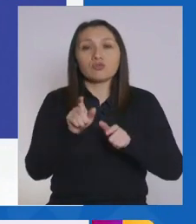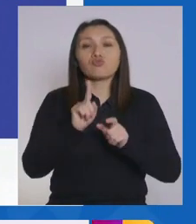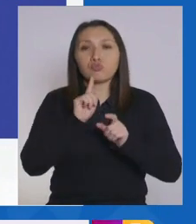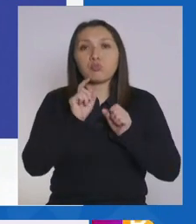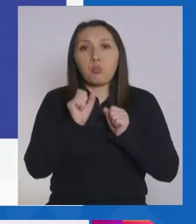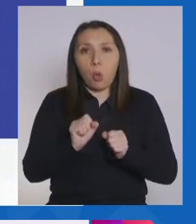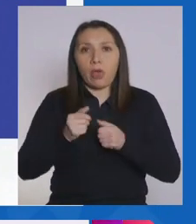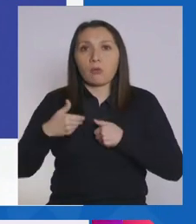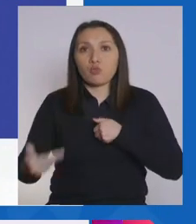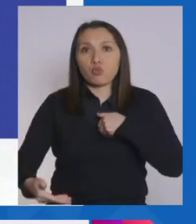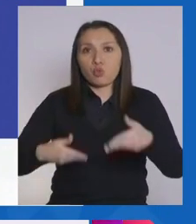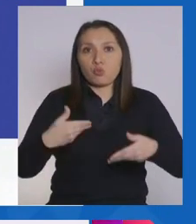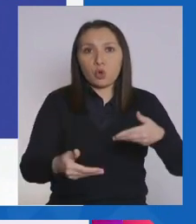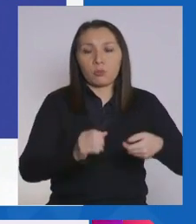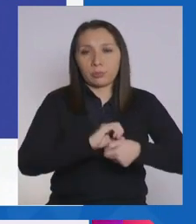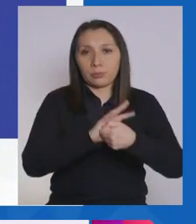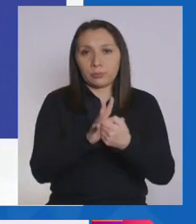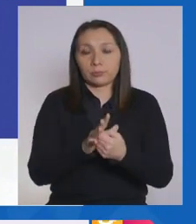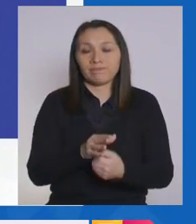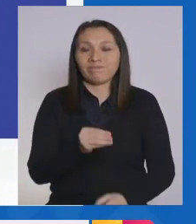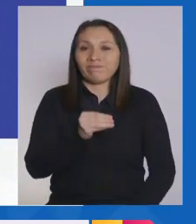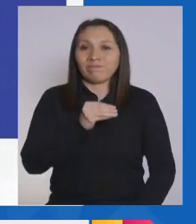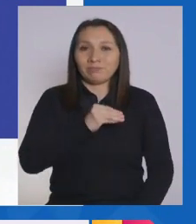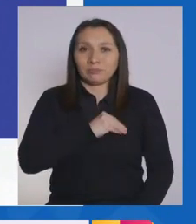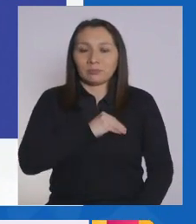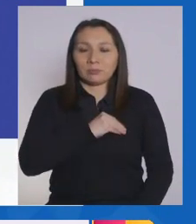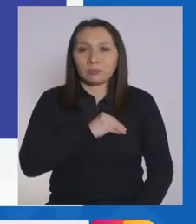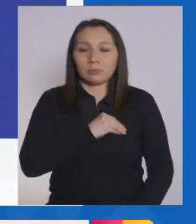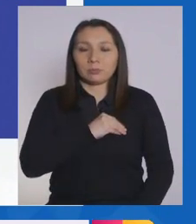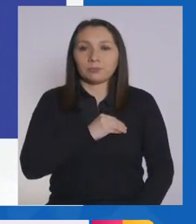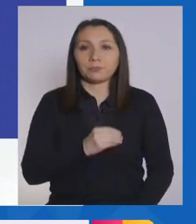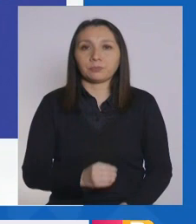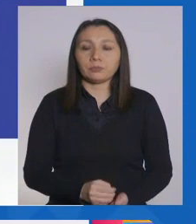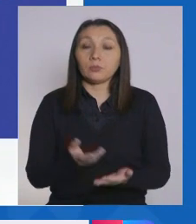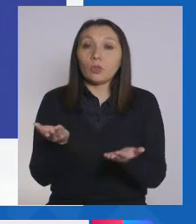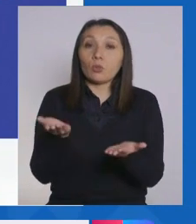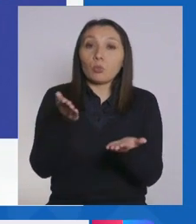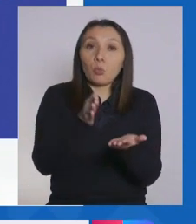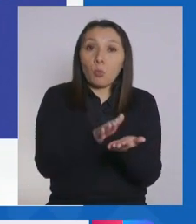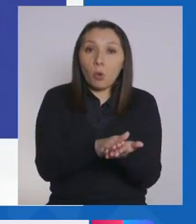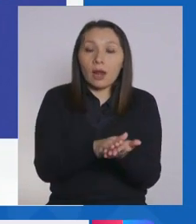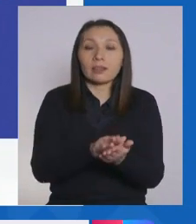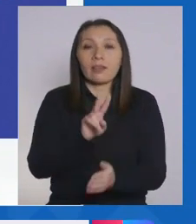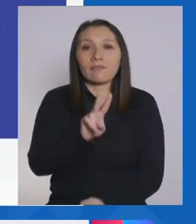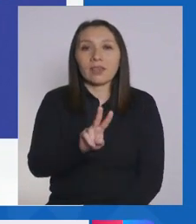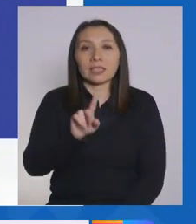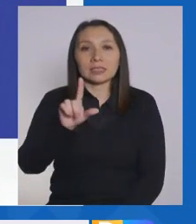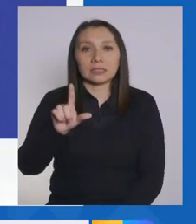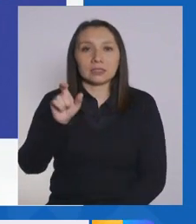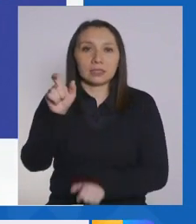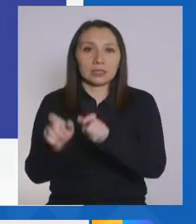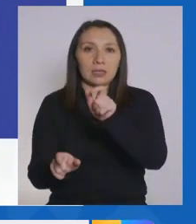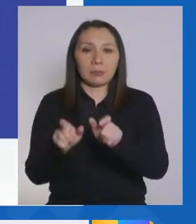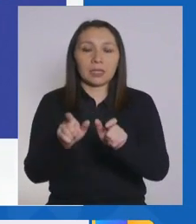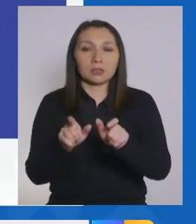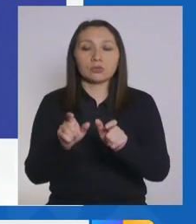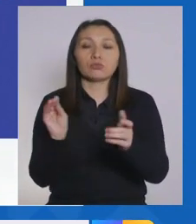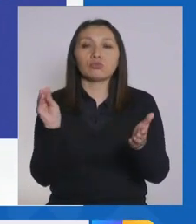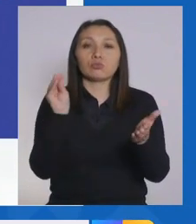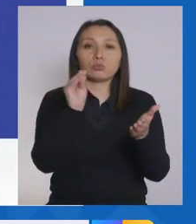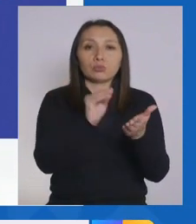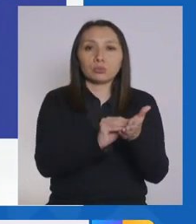activas. Queremos lamentar el fallecimiento de 27 personas que fueran